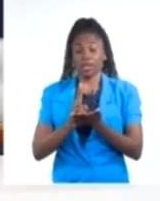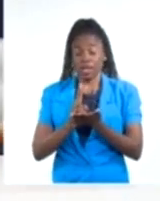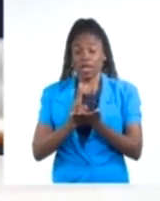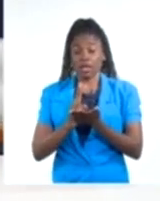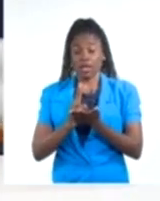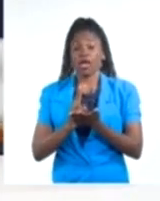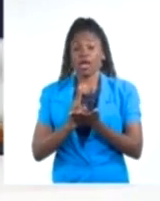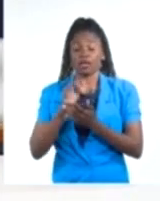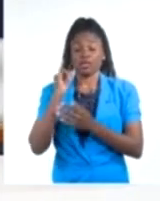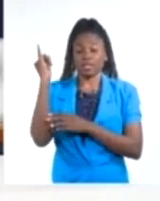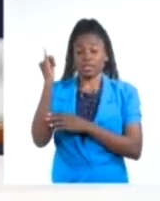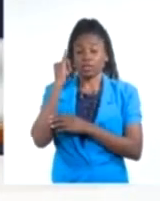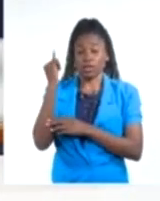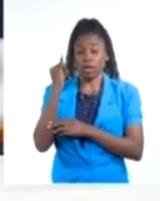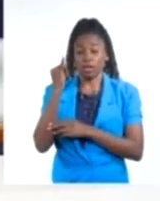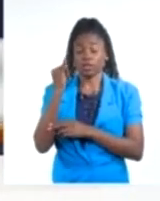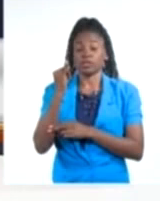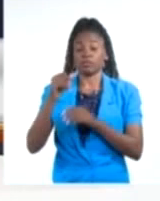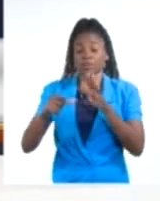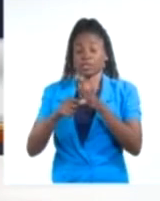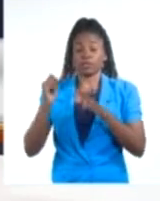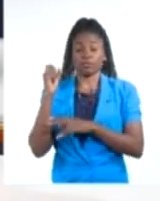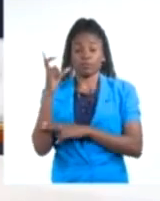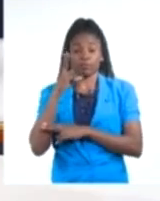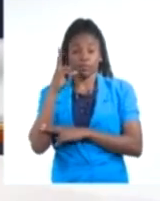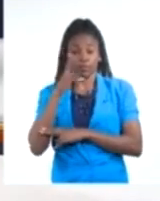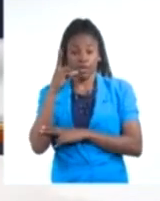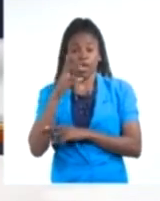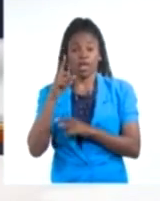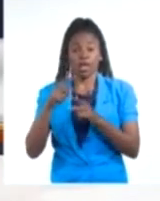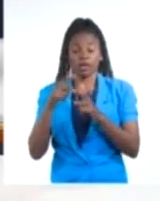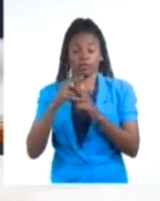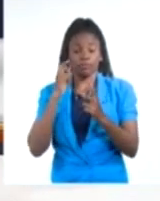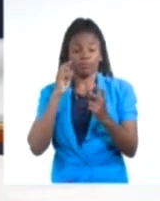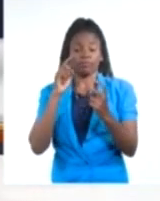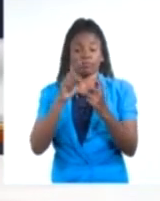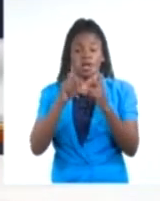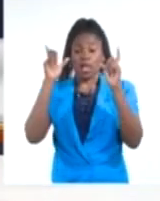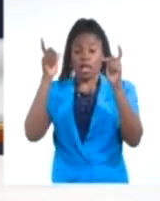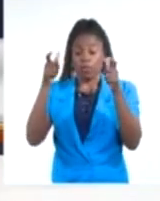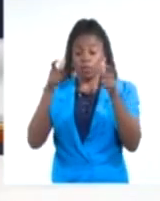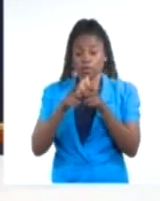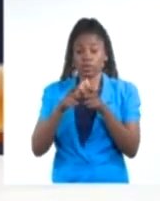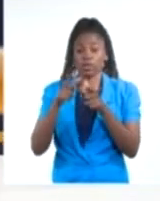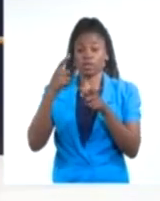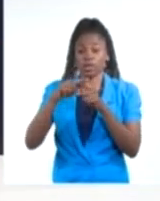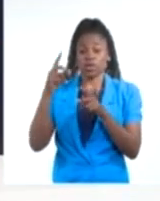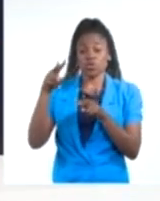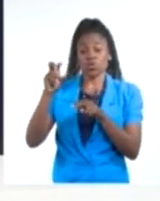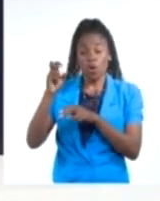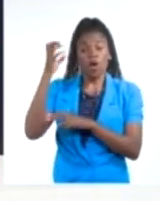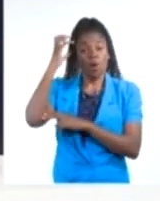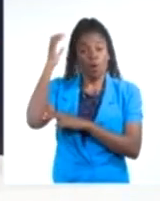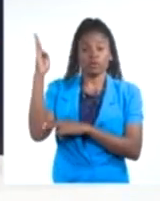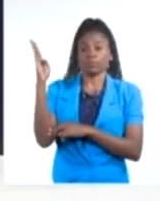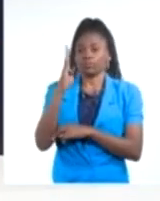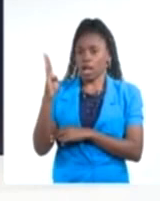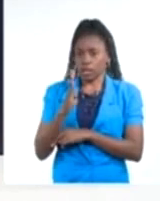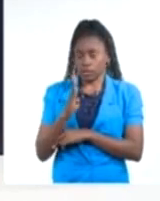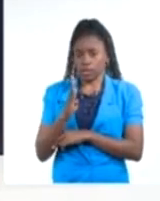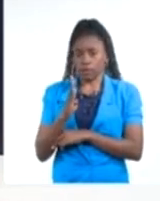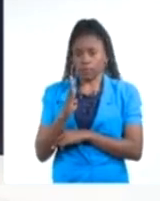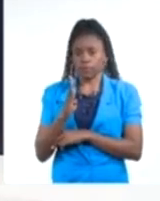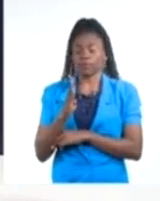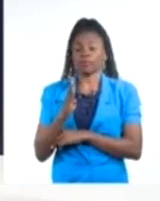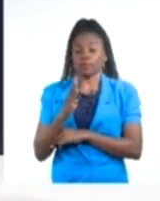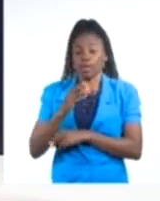Ignacio Lula da Silva son una evidencia clara del enfoque que tendrá la política exterior del nuevo gobierno brasileño y los propósitos